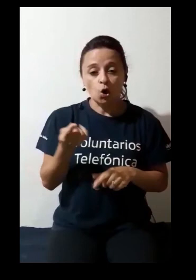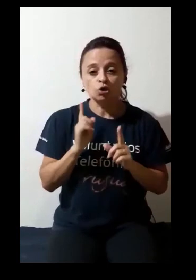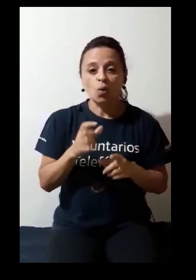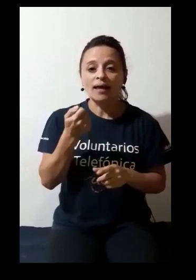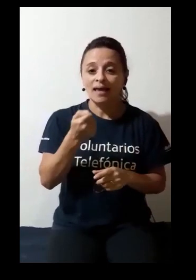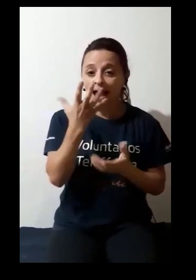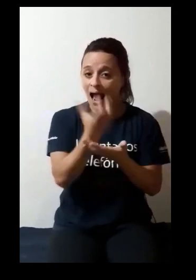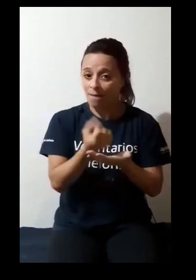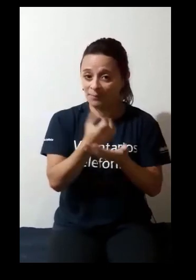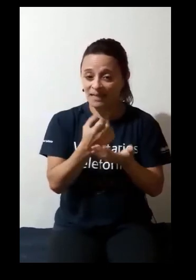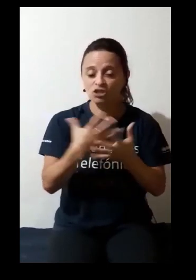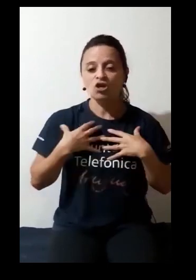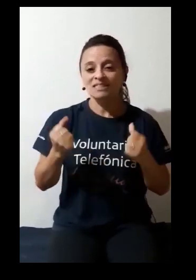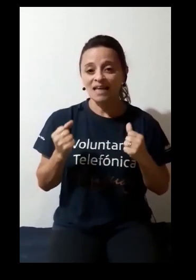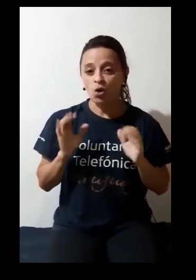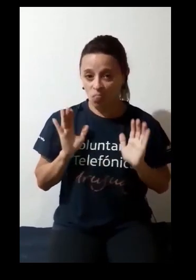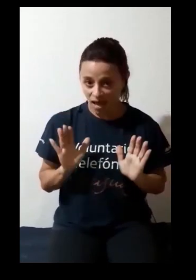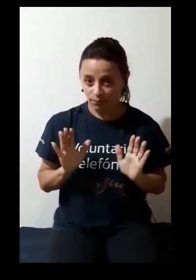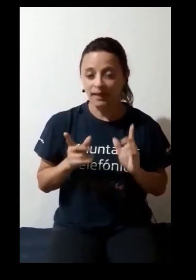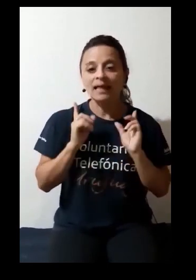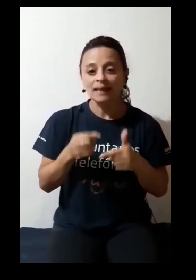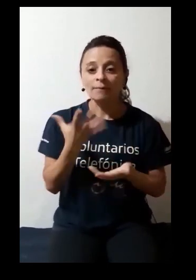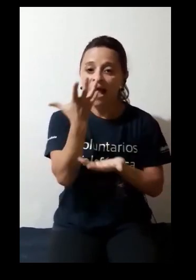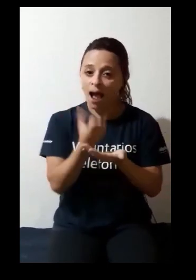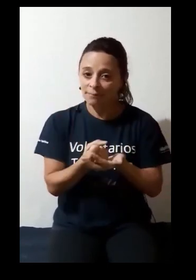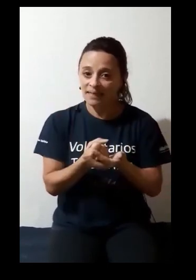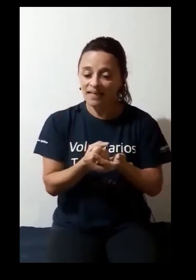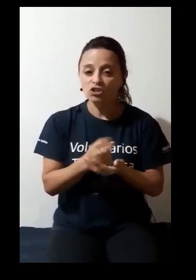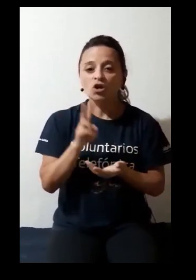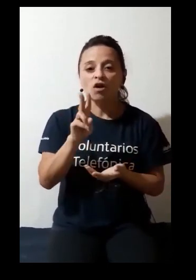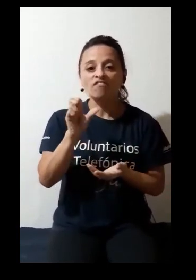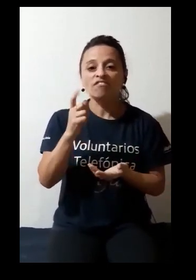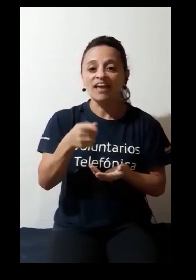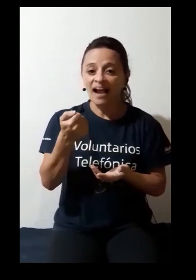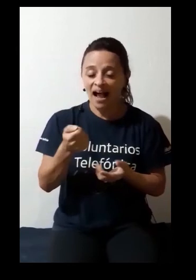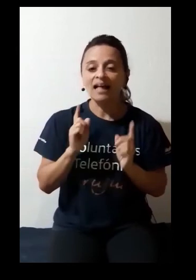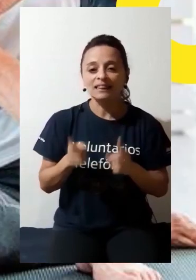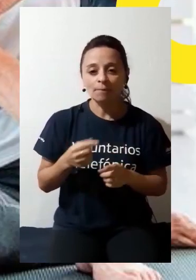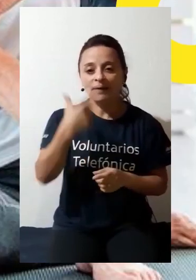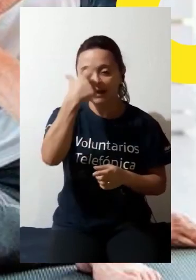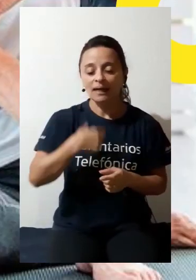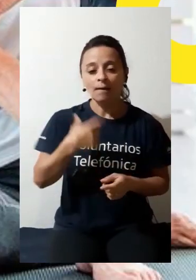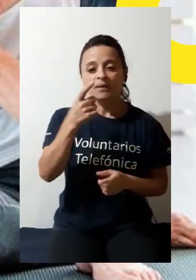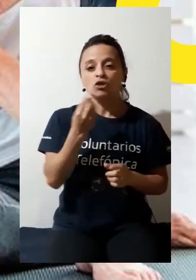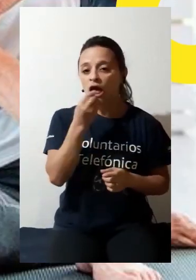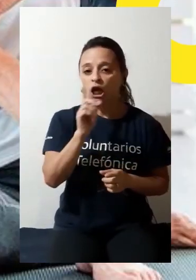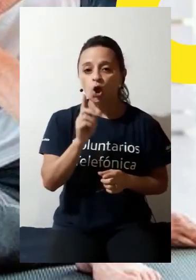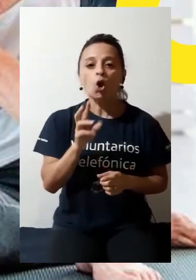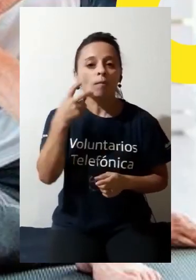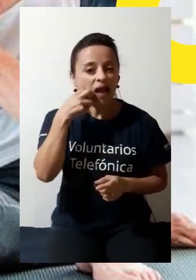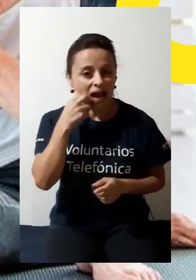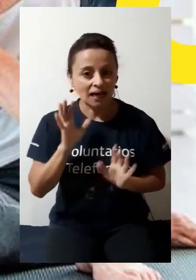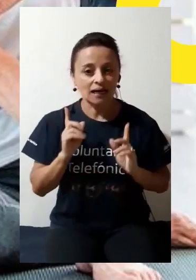O la aplicación Vegamecum. Ideal para personas vegetarianas o veganas. Aplicación